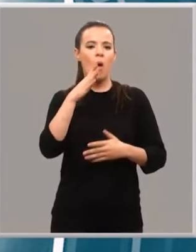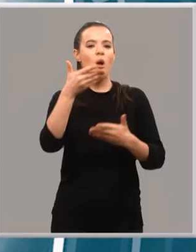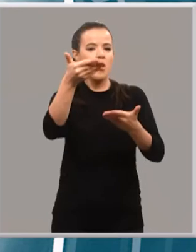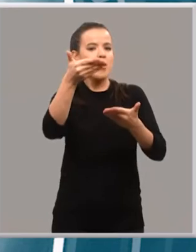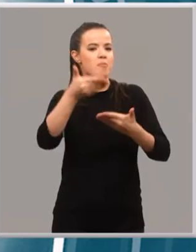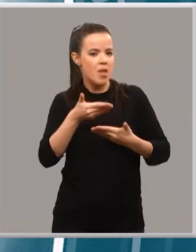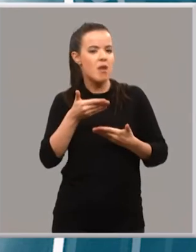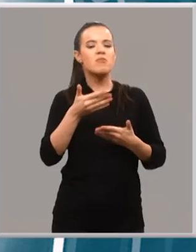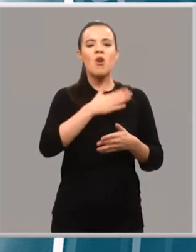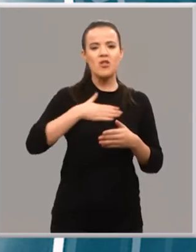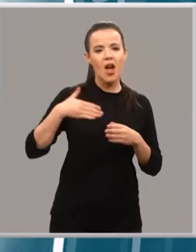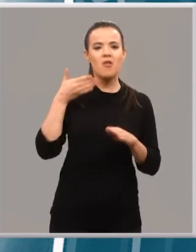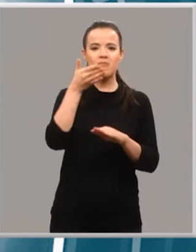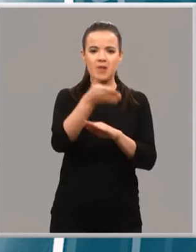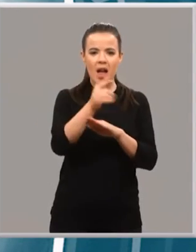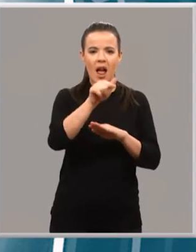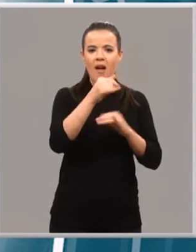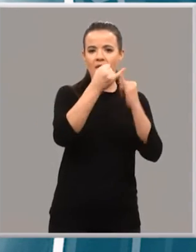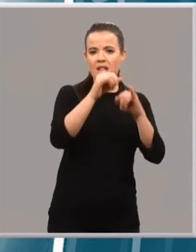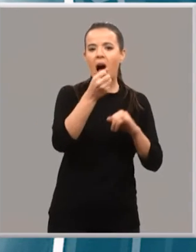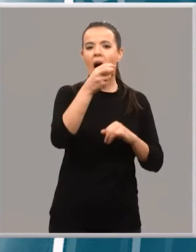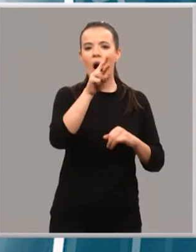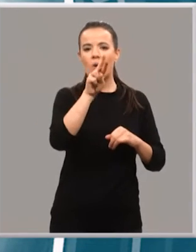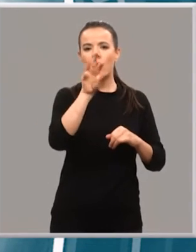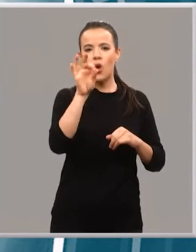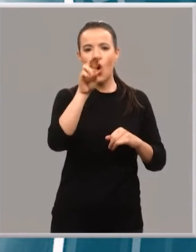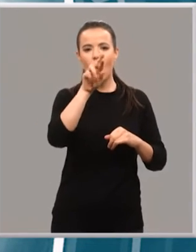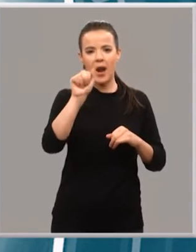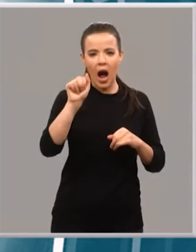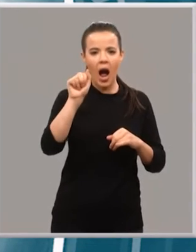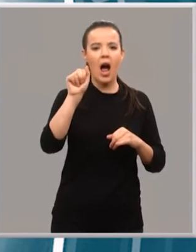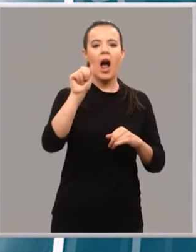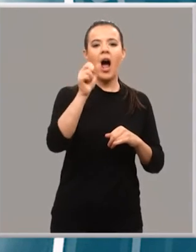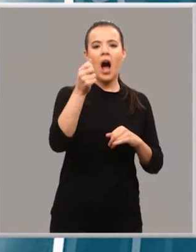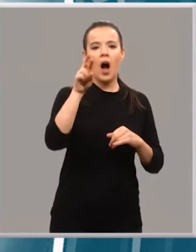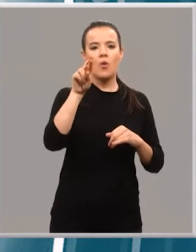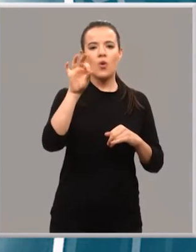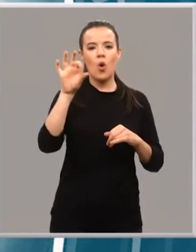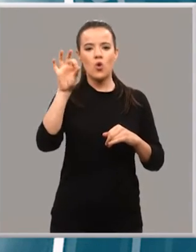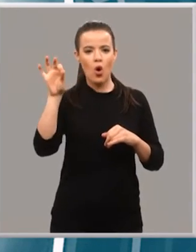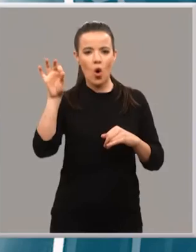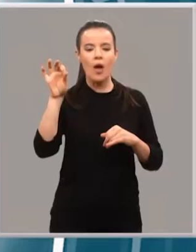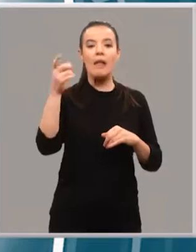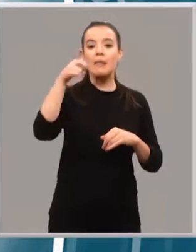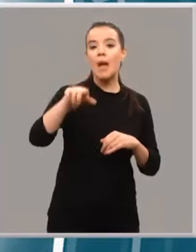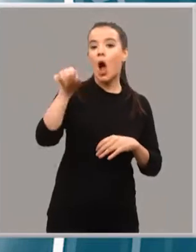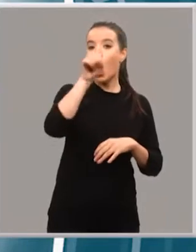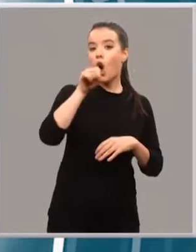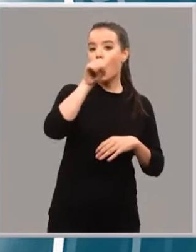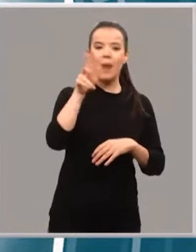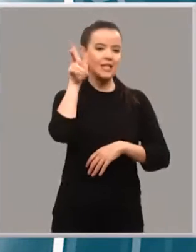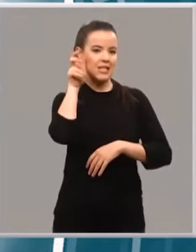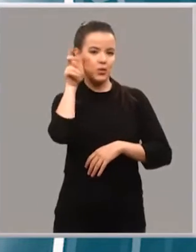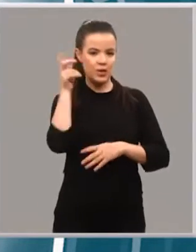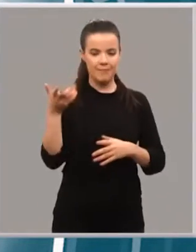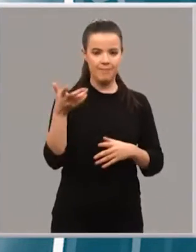acudir a la Aurora, a los auroros, a escuchar las coplas que me dediquéis. Anécdotas al